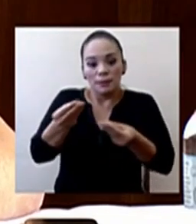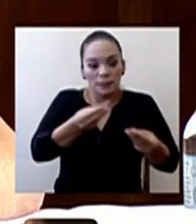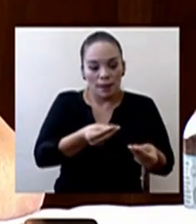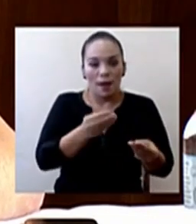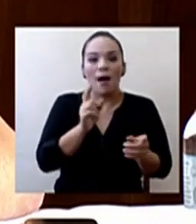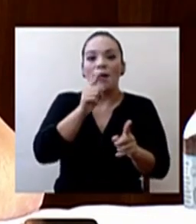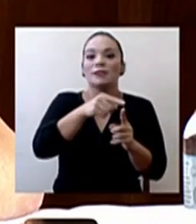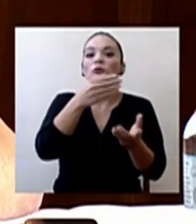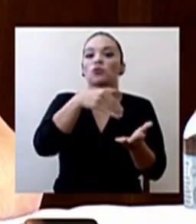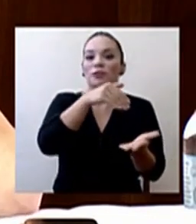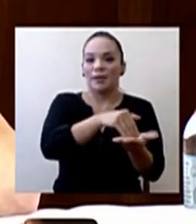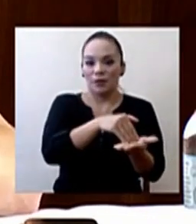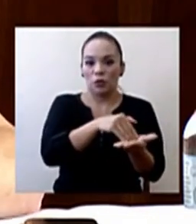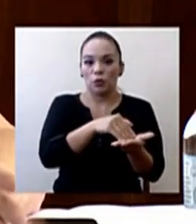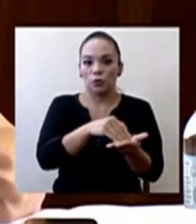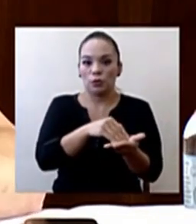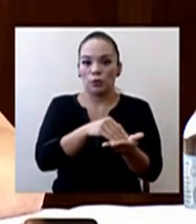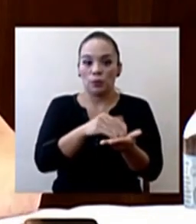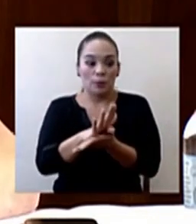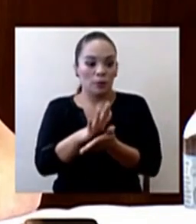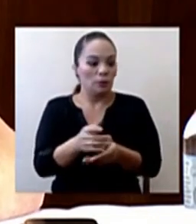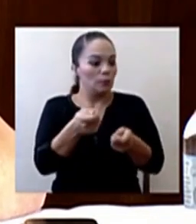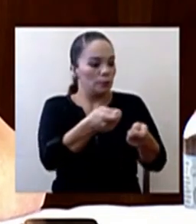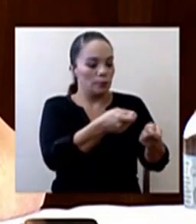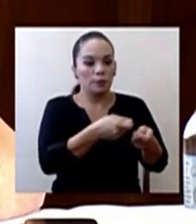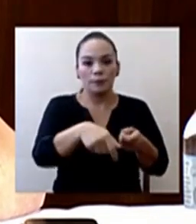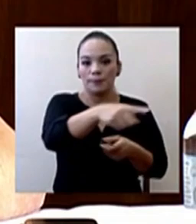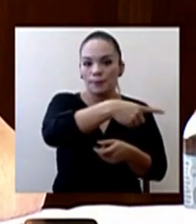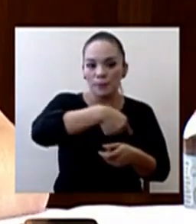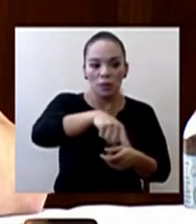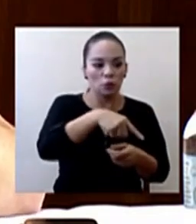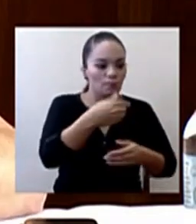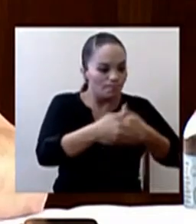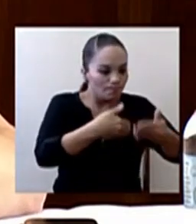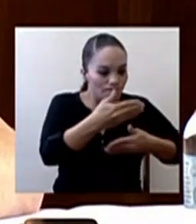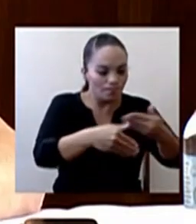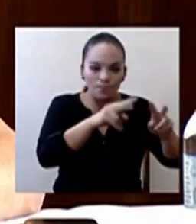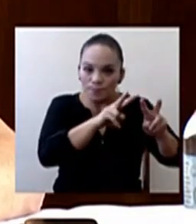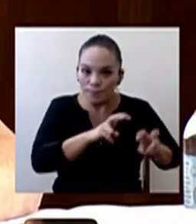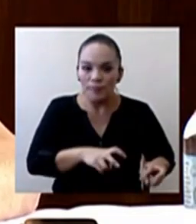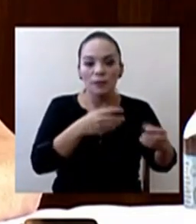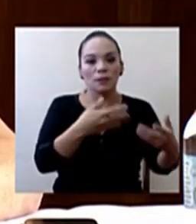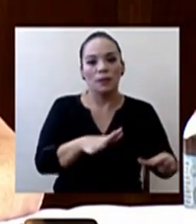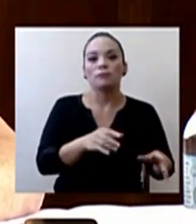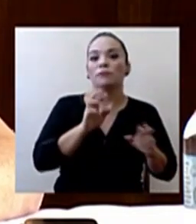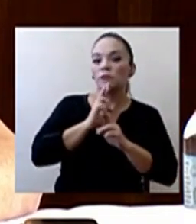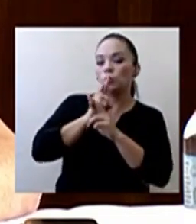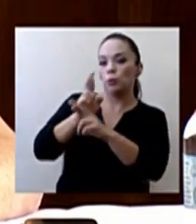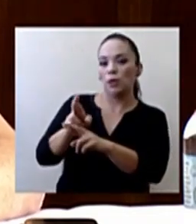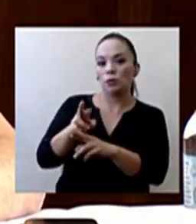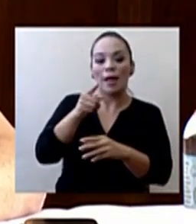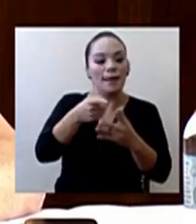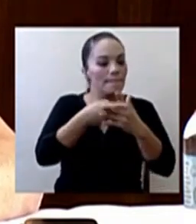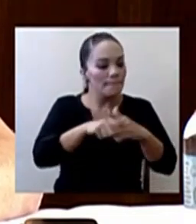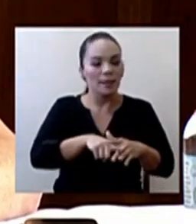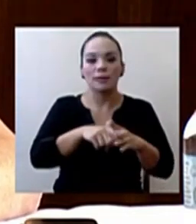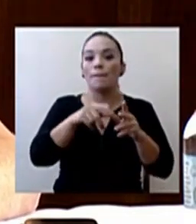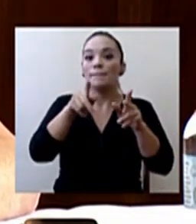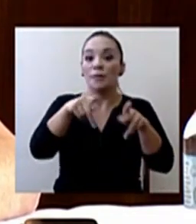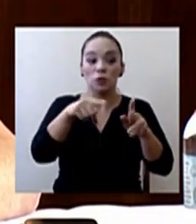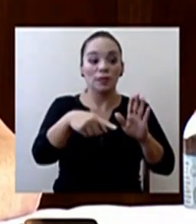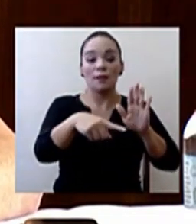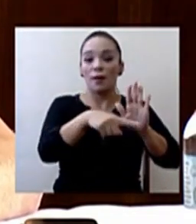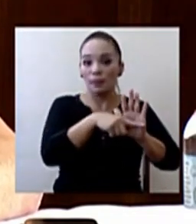centros donde se procesan y esos centros pues envían el resultado. Y ahí comienza toda la cadena, los que son negativos pues se van